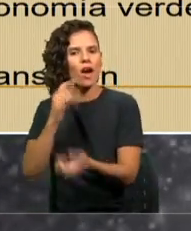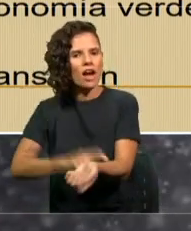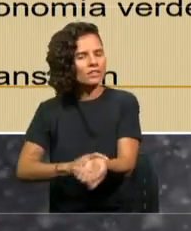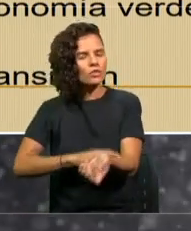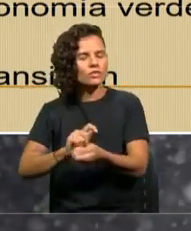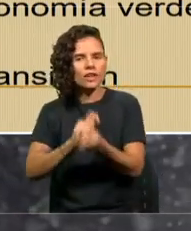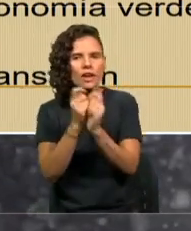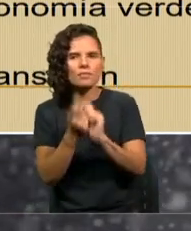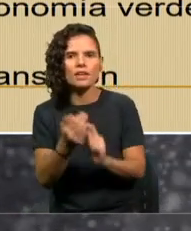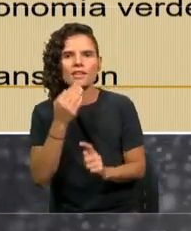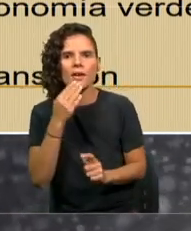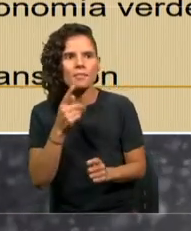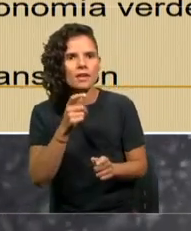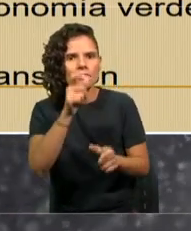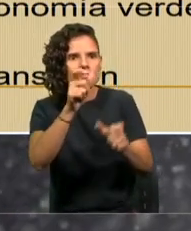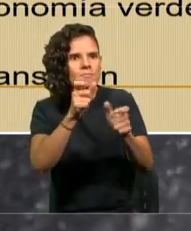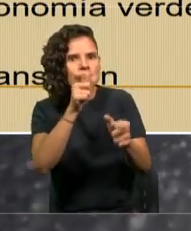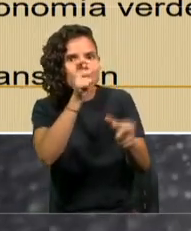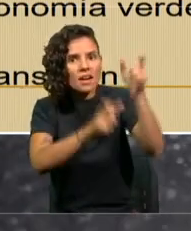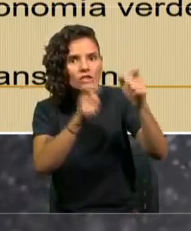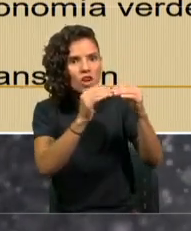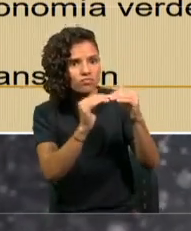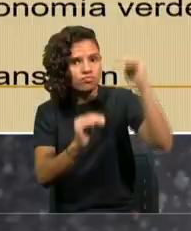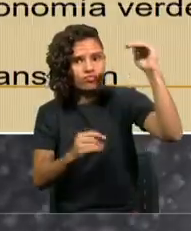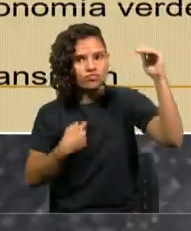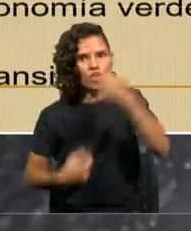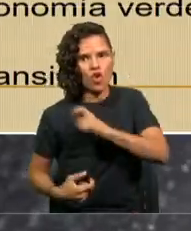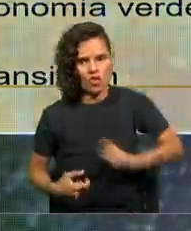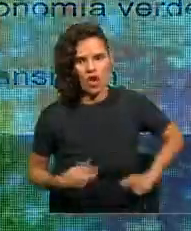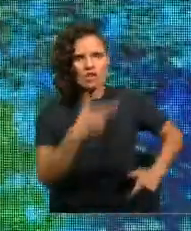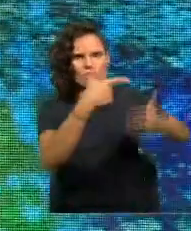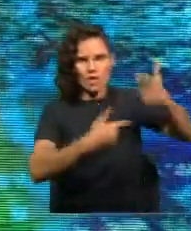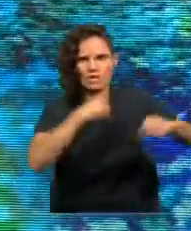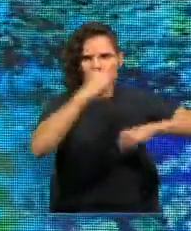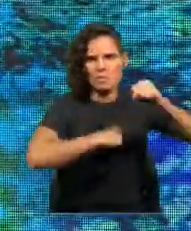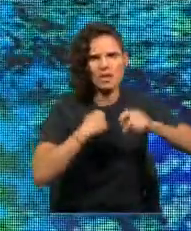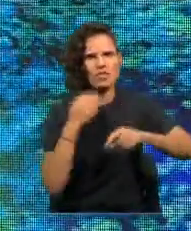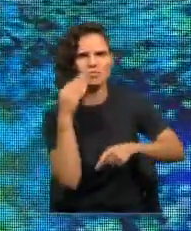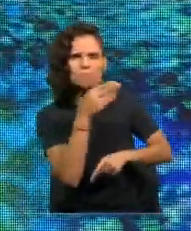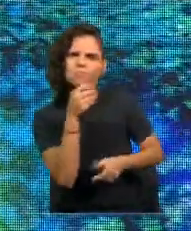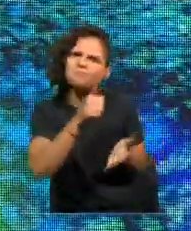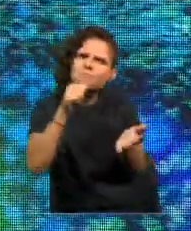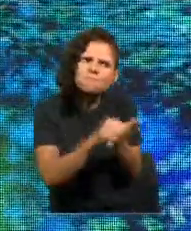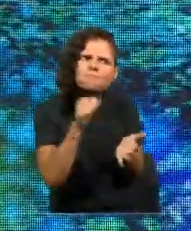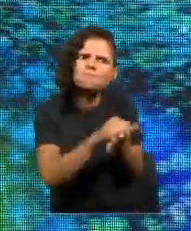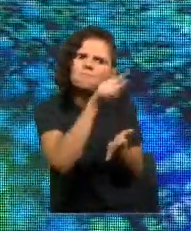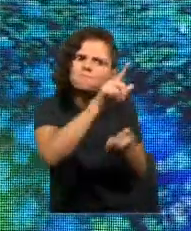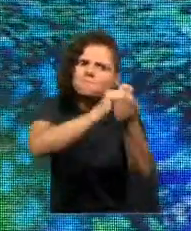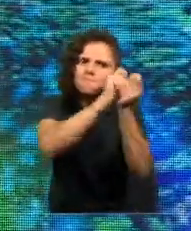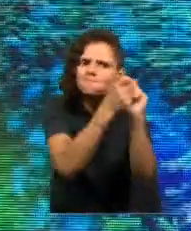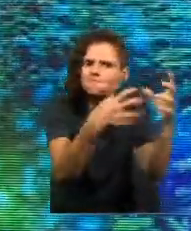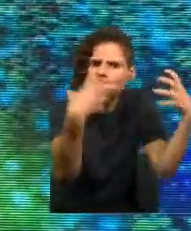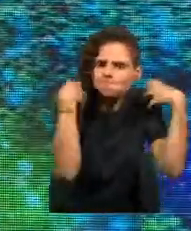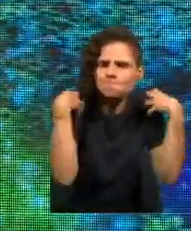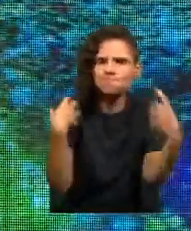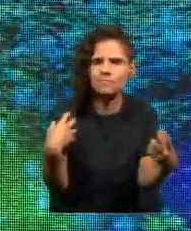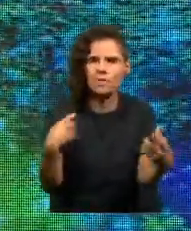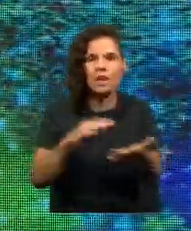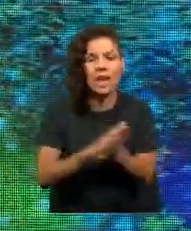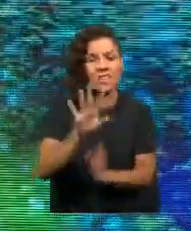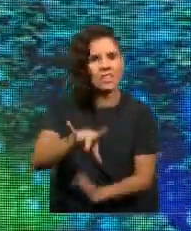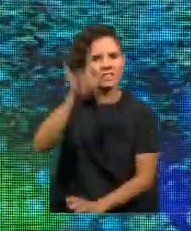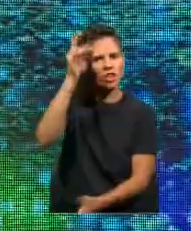exigir a las élites, gobierno, político y empresario, que las decisiones deben ser más